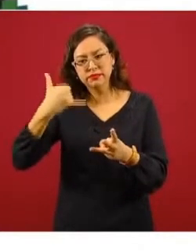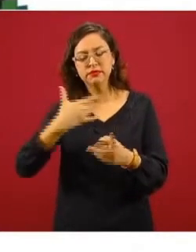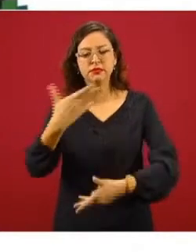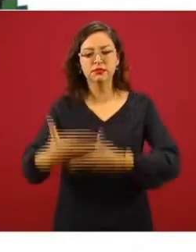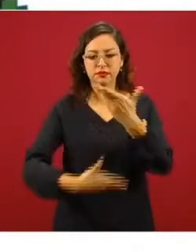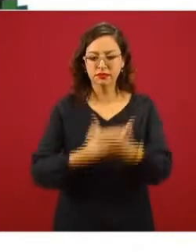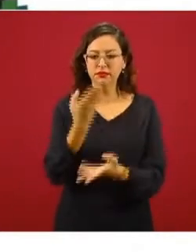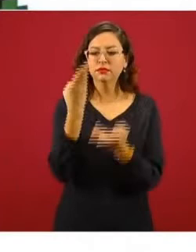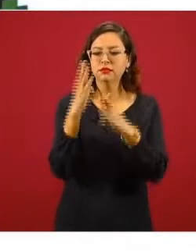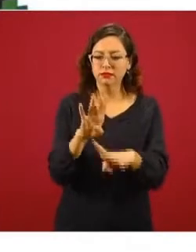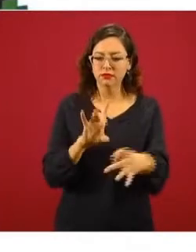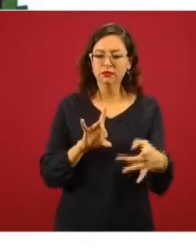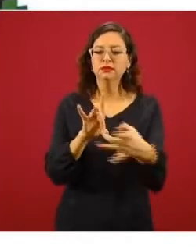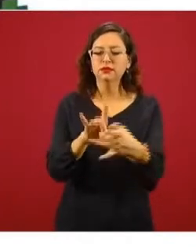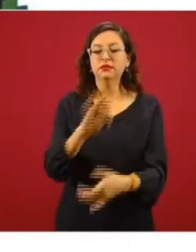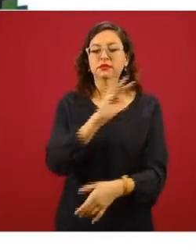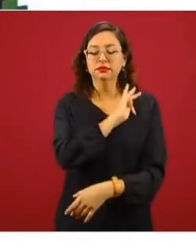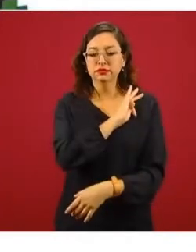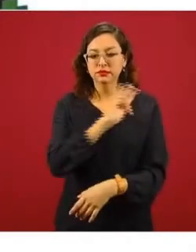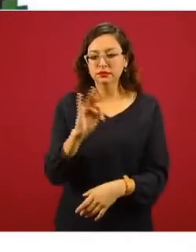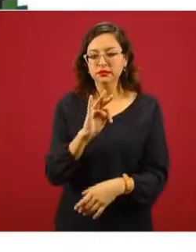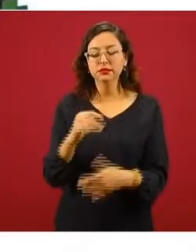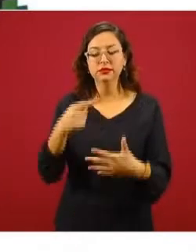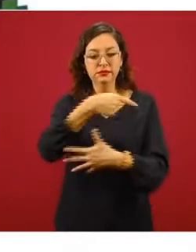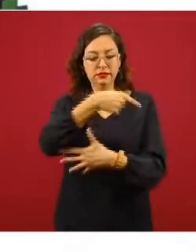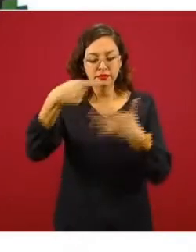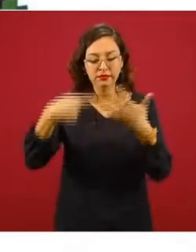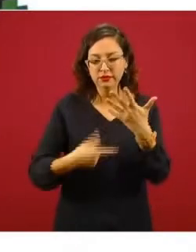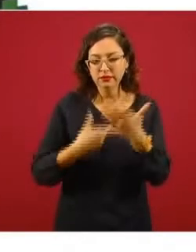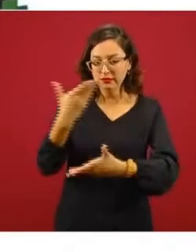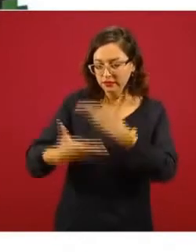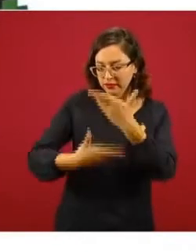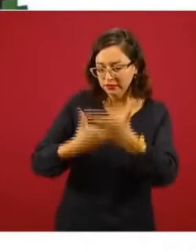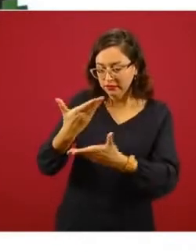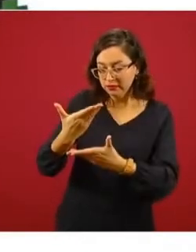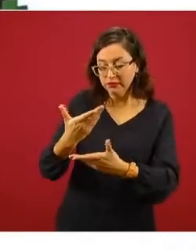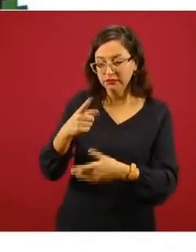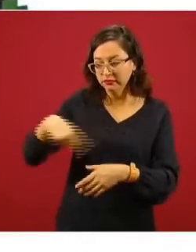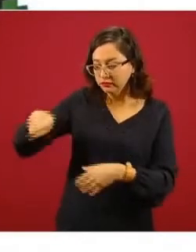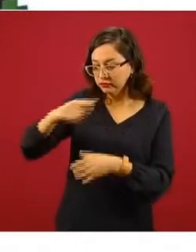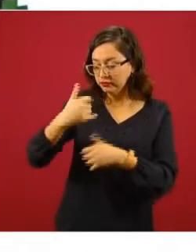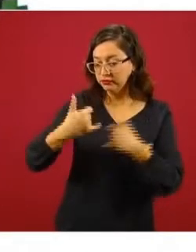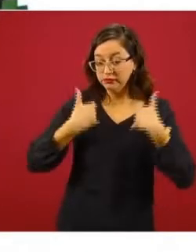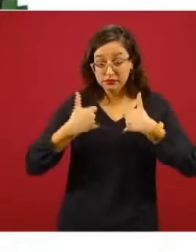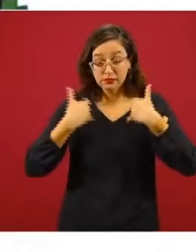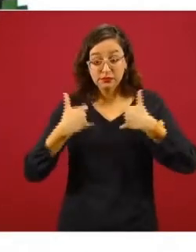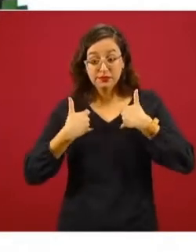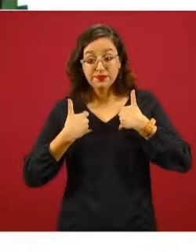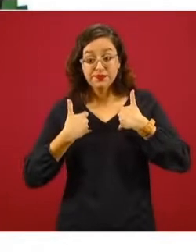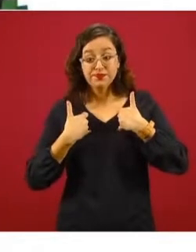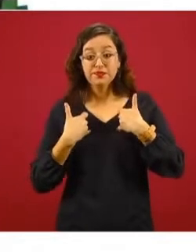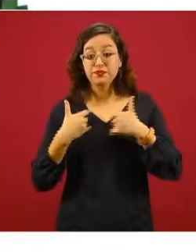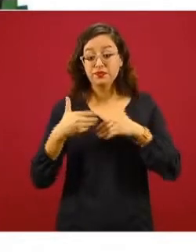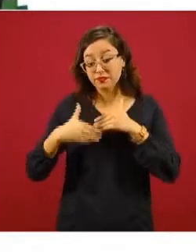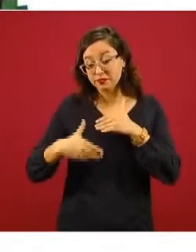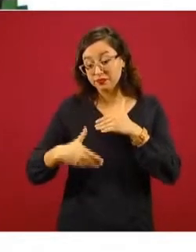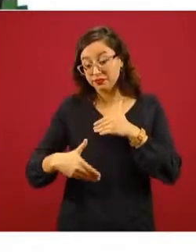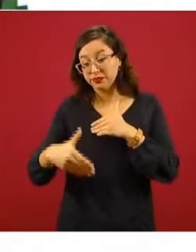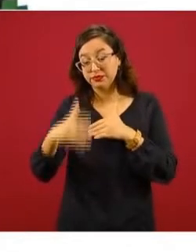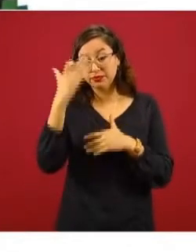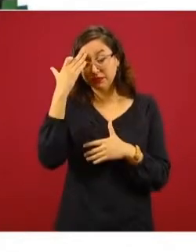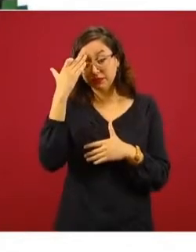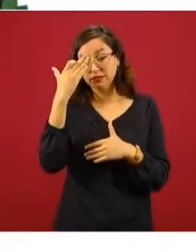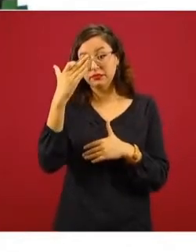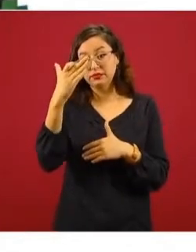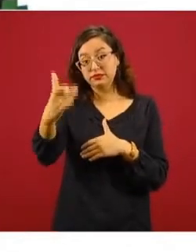bancarios que van a recibir con las cuentas de los menores, pues no se modificarán, a pesar de que en el transcurso de su estancia